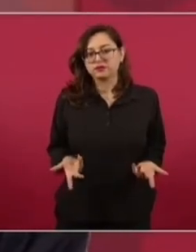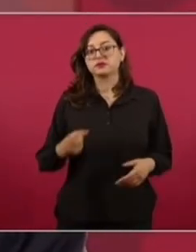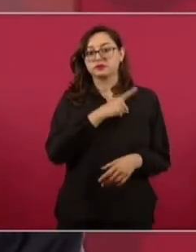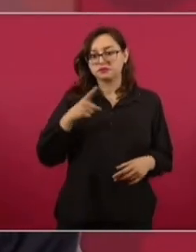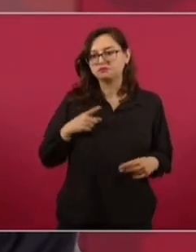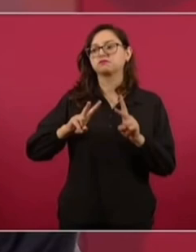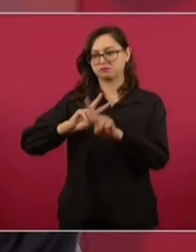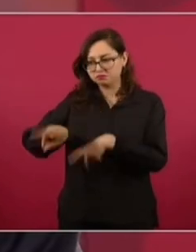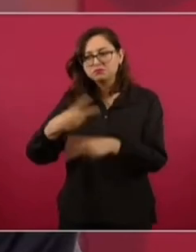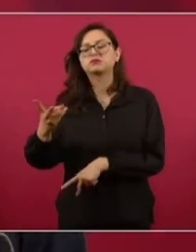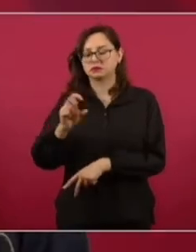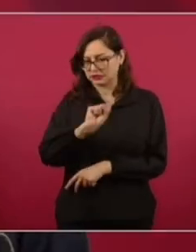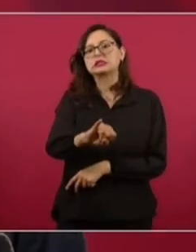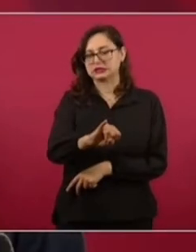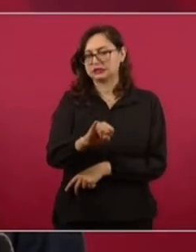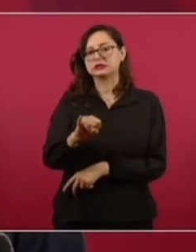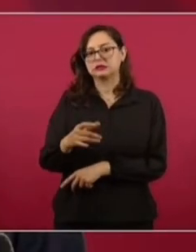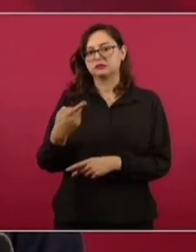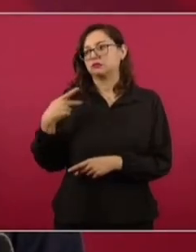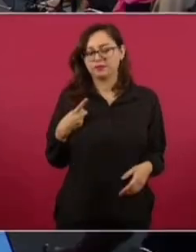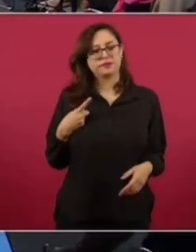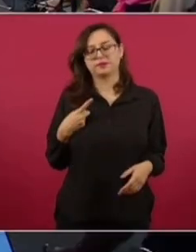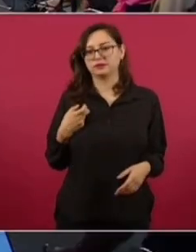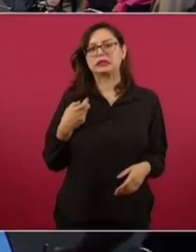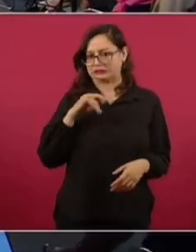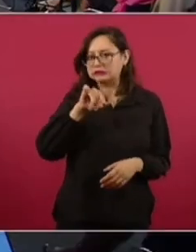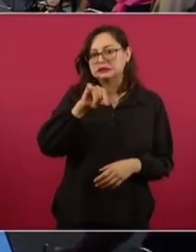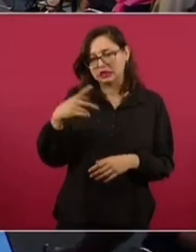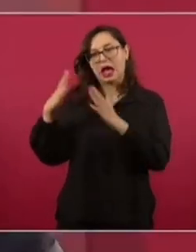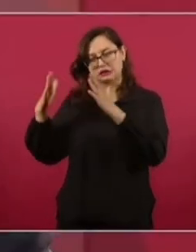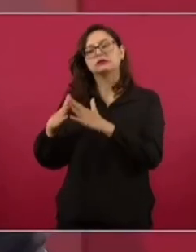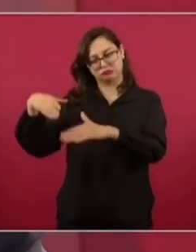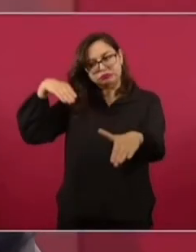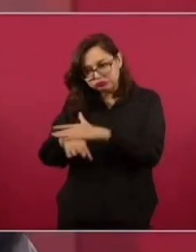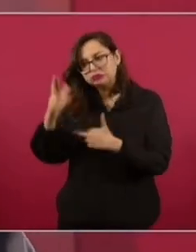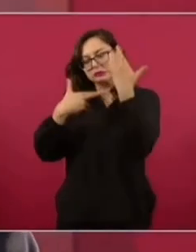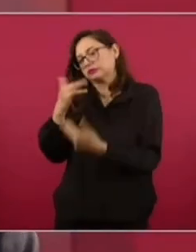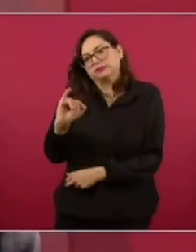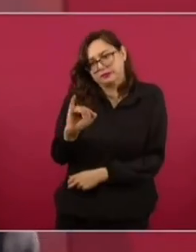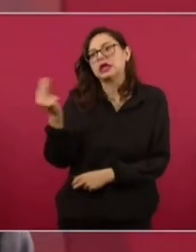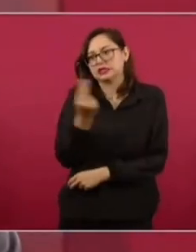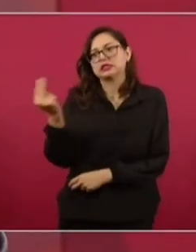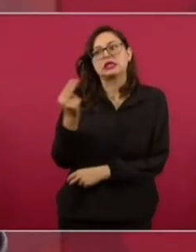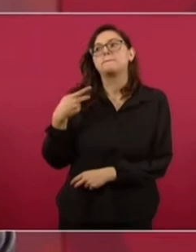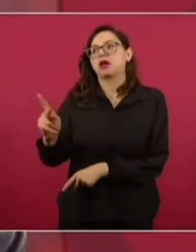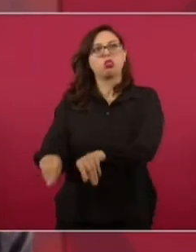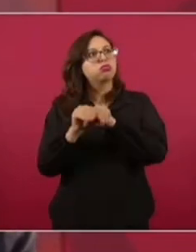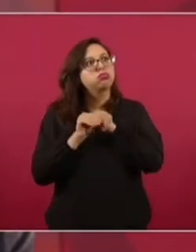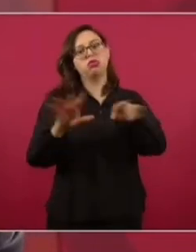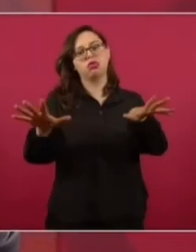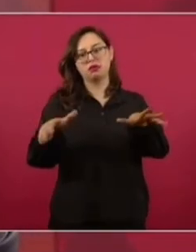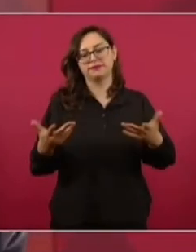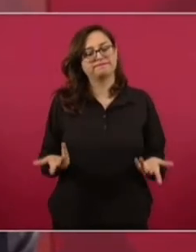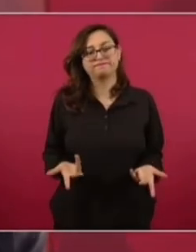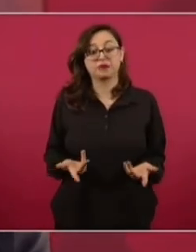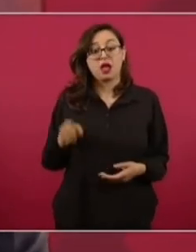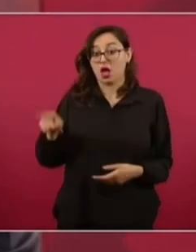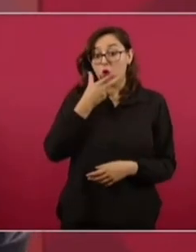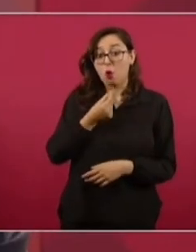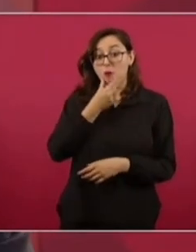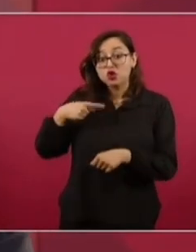sin la propaganda. Entonces, eso que quede constancia. No estoy defendiendo al señor.